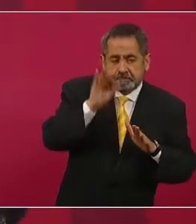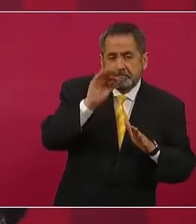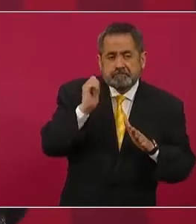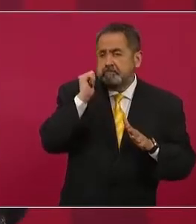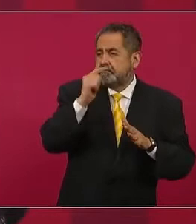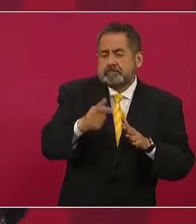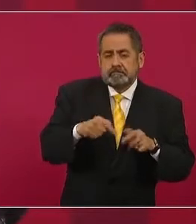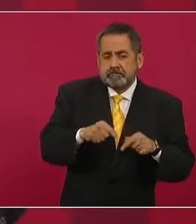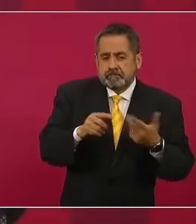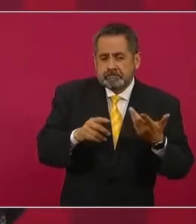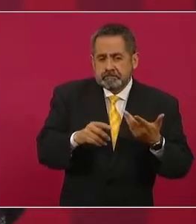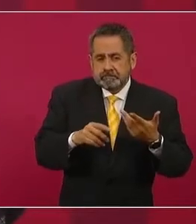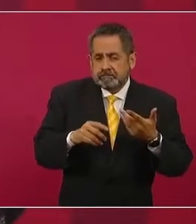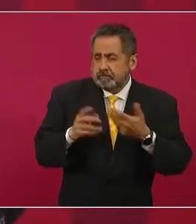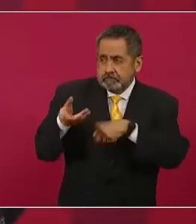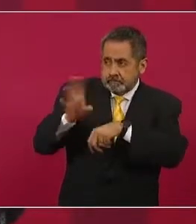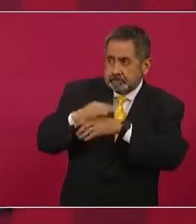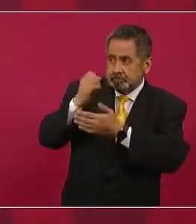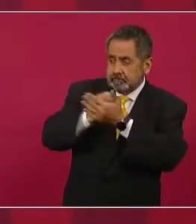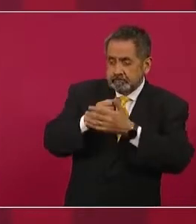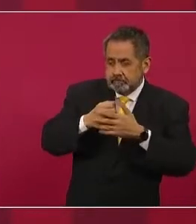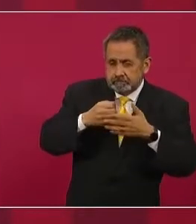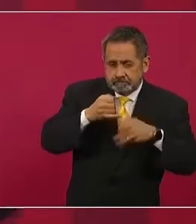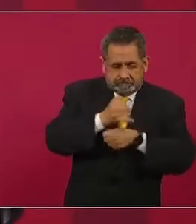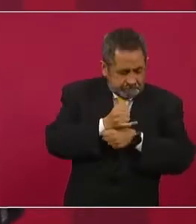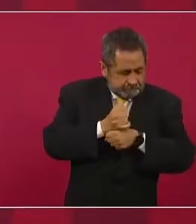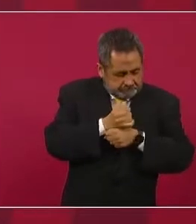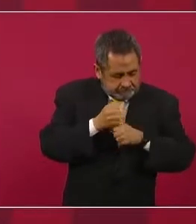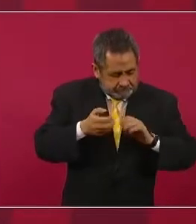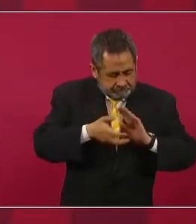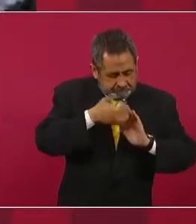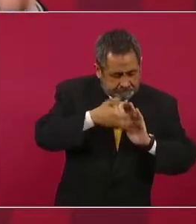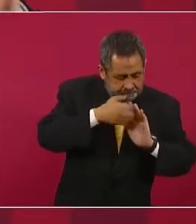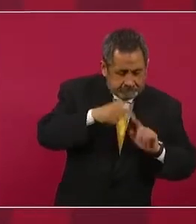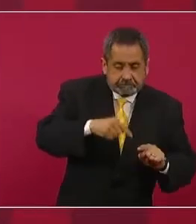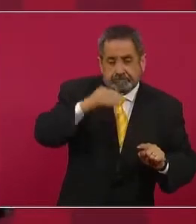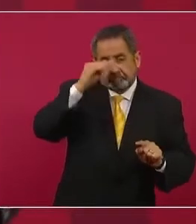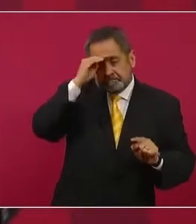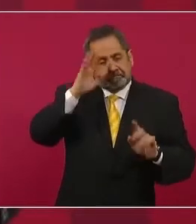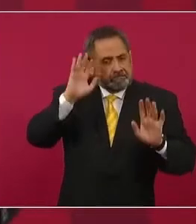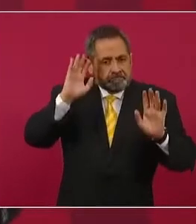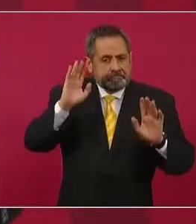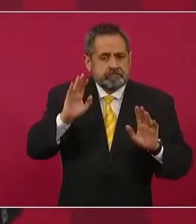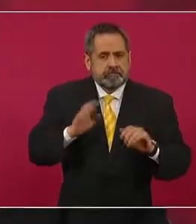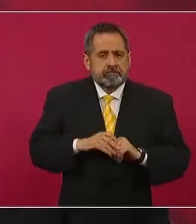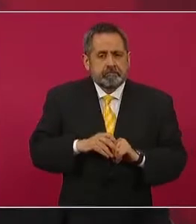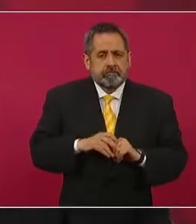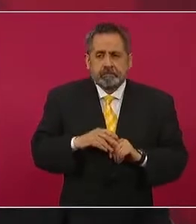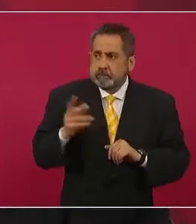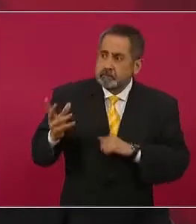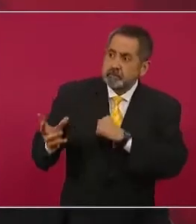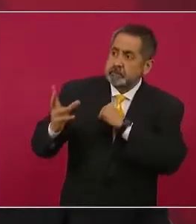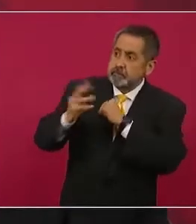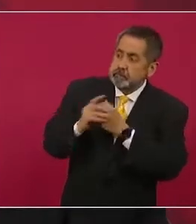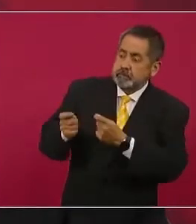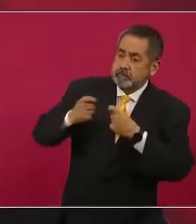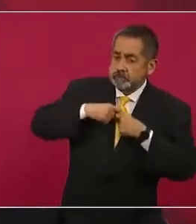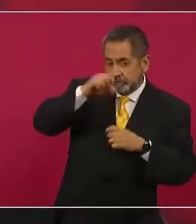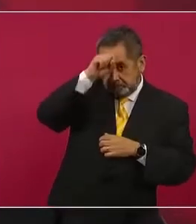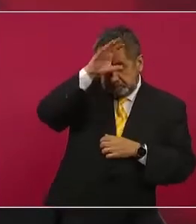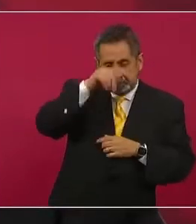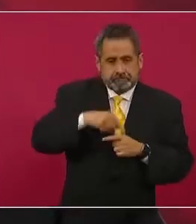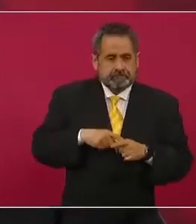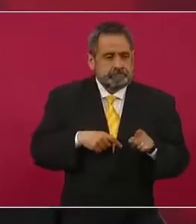metales o para exploración pensando en obtener la concesión de una mina,